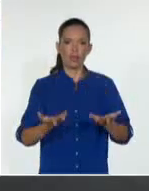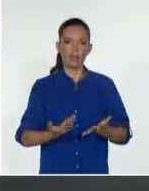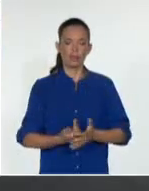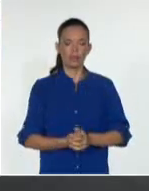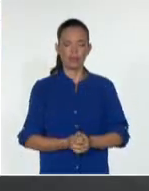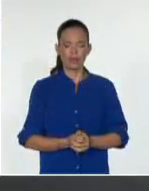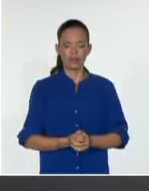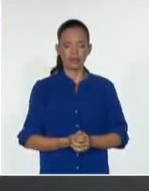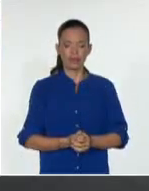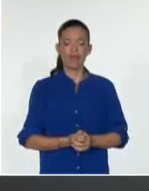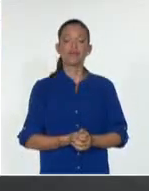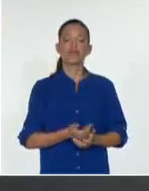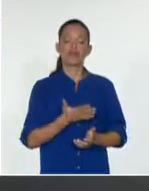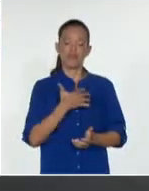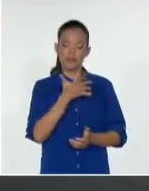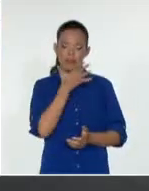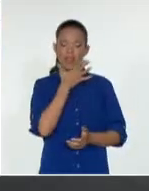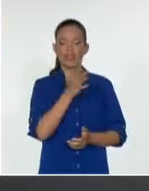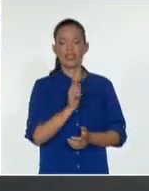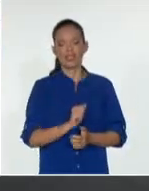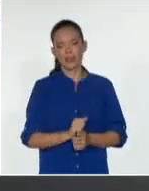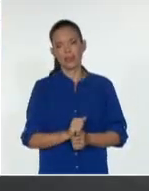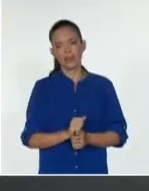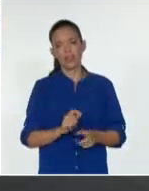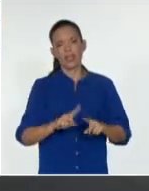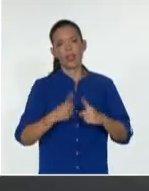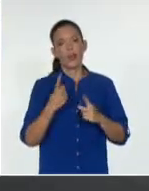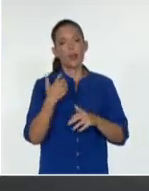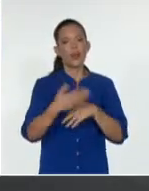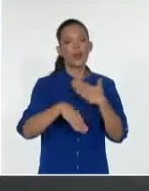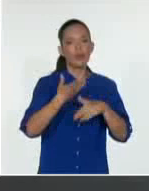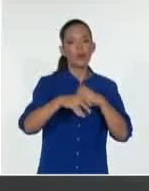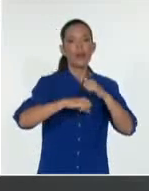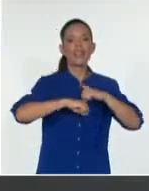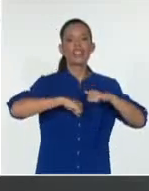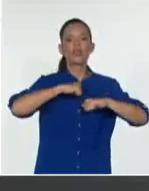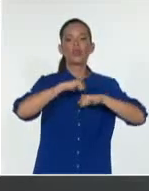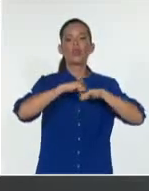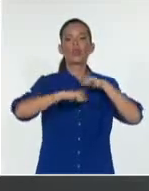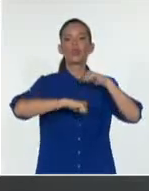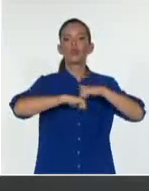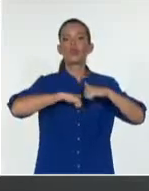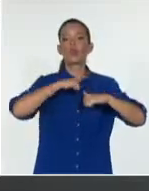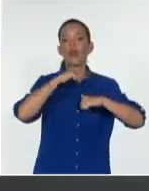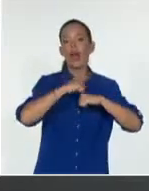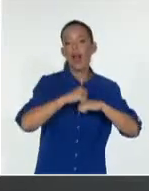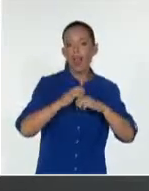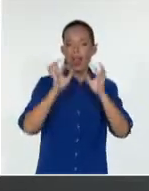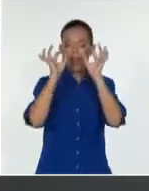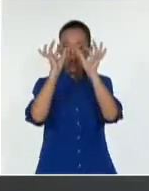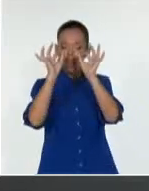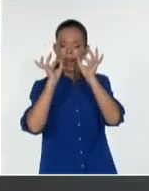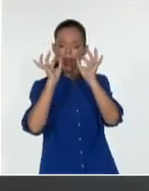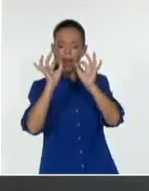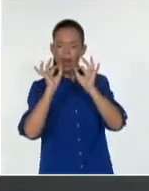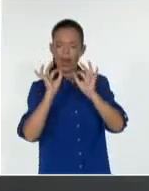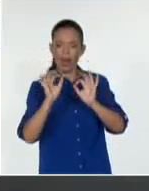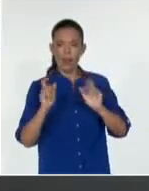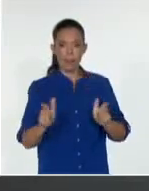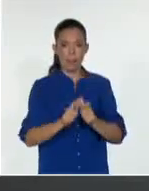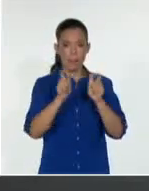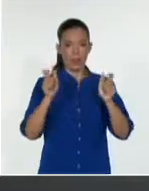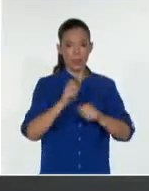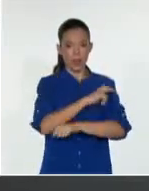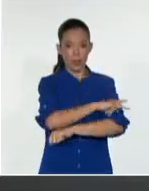Pareciera así porque el problema es estructural, desde lo global hasta la particularidad de la mayoría de los países. Porque hay